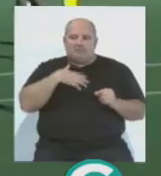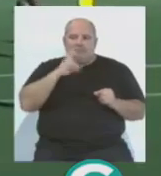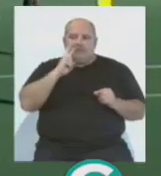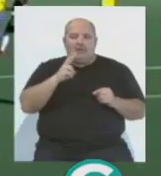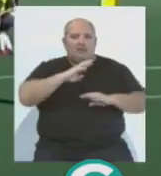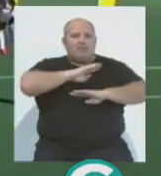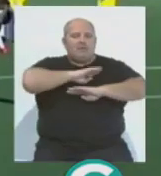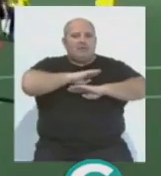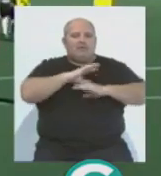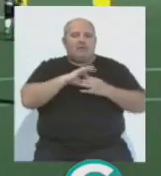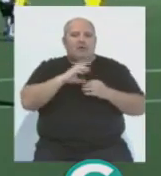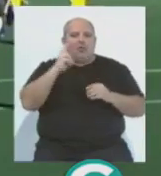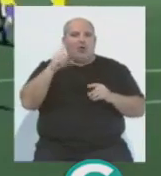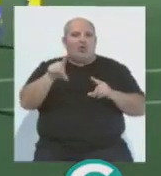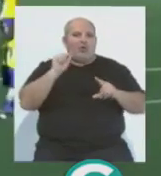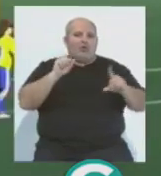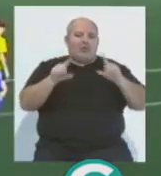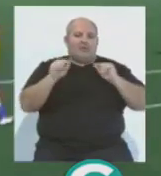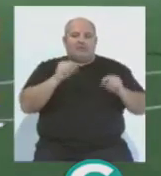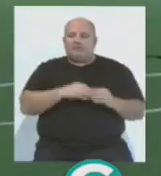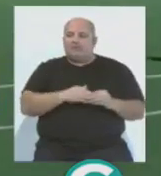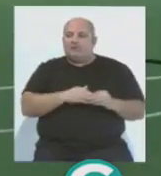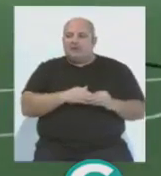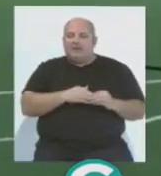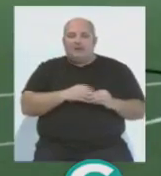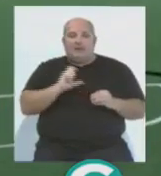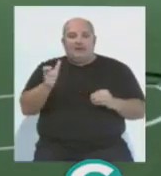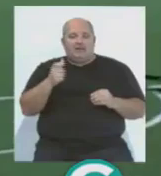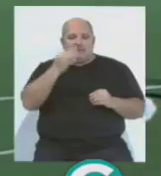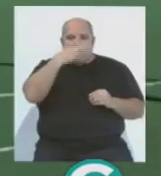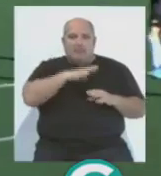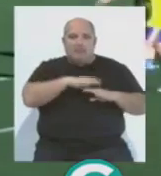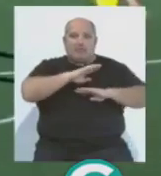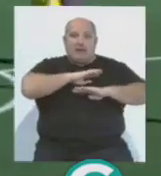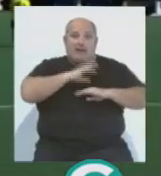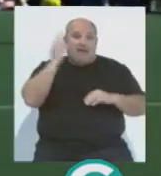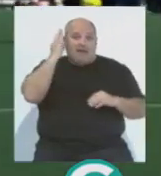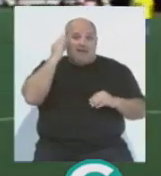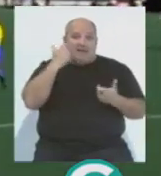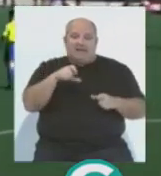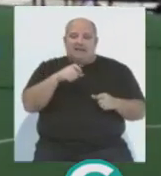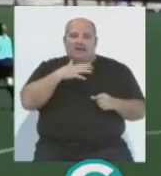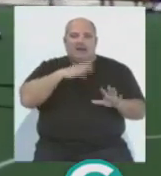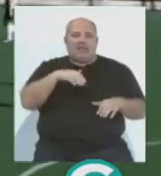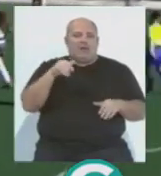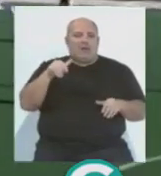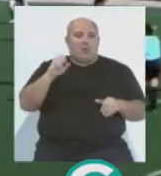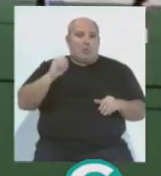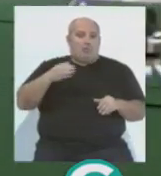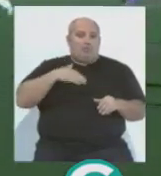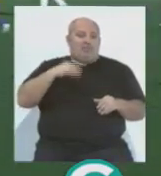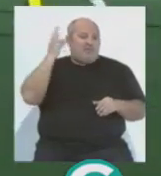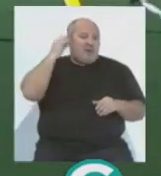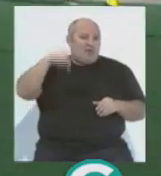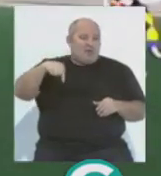que el portero posiblemente dé opciones, dé facilidades, la de Chiclana, porque la portera del Cádiz Club de Fútbol